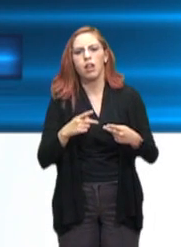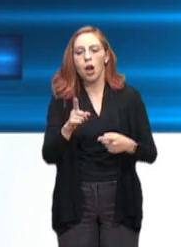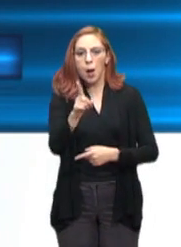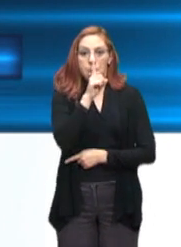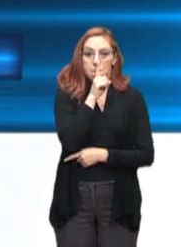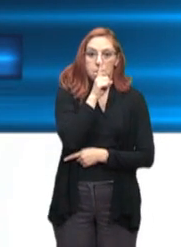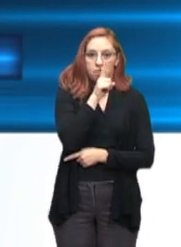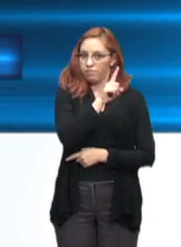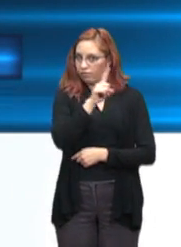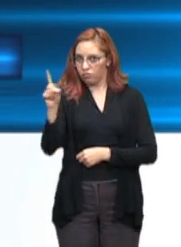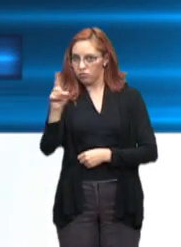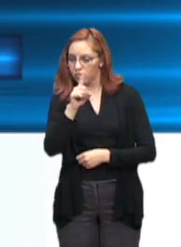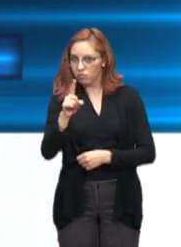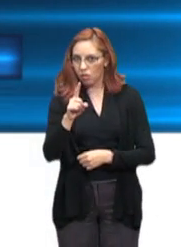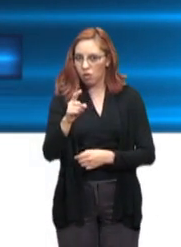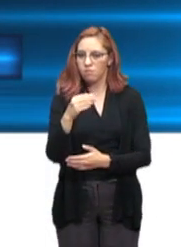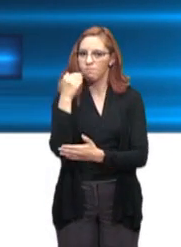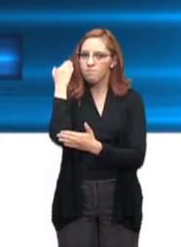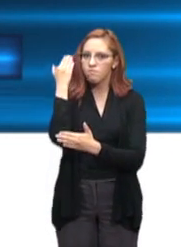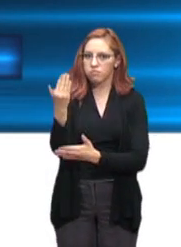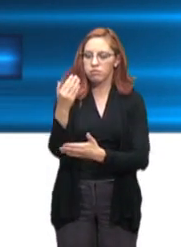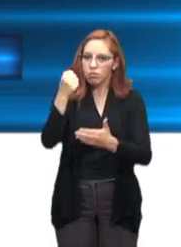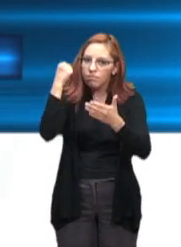a nuestros servidores públicos.